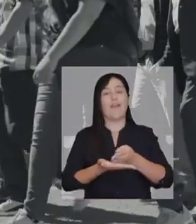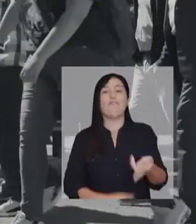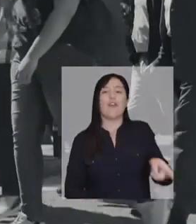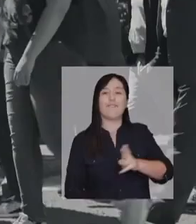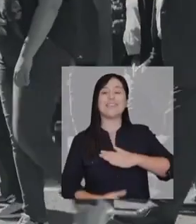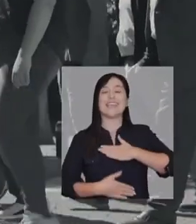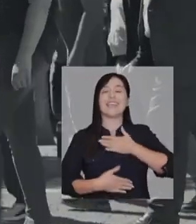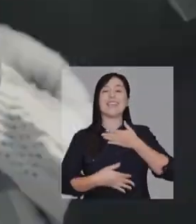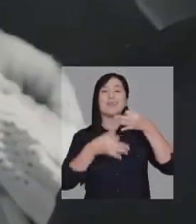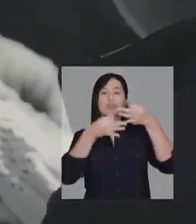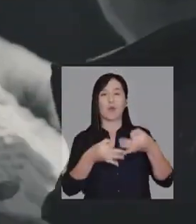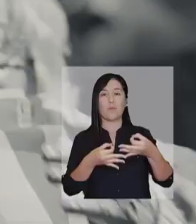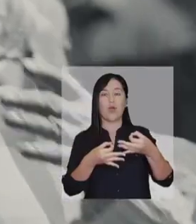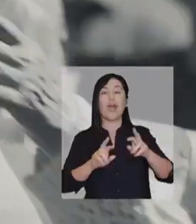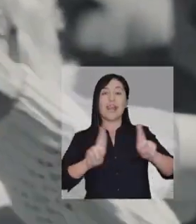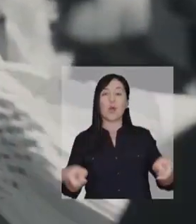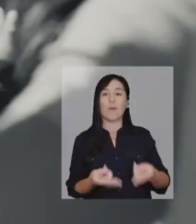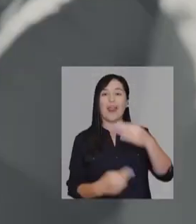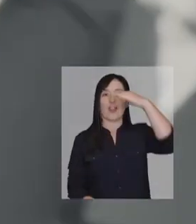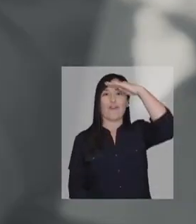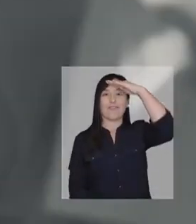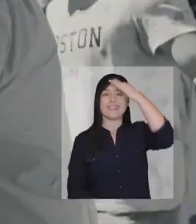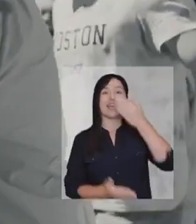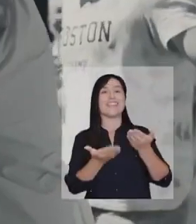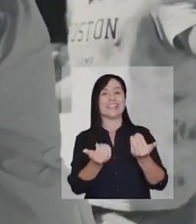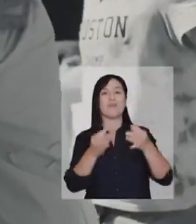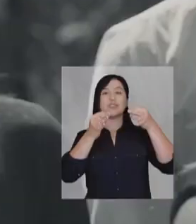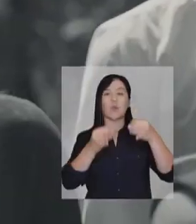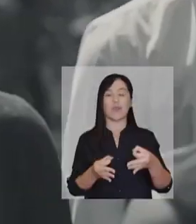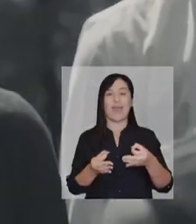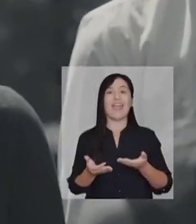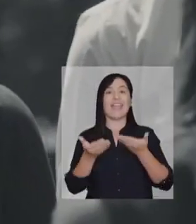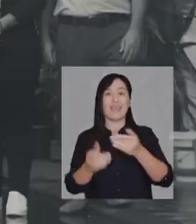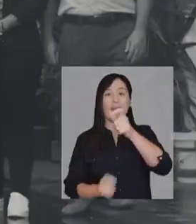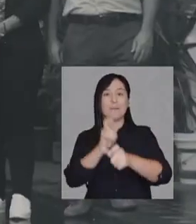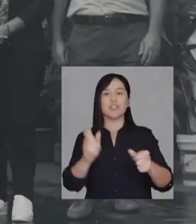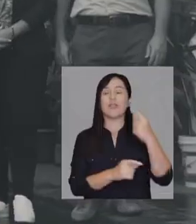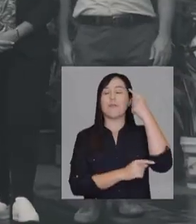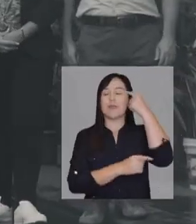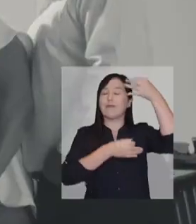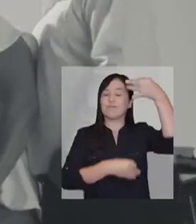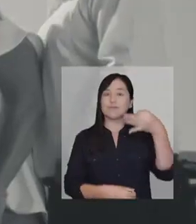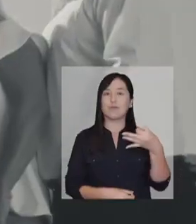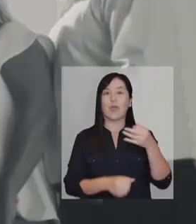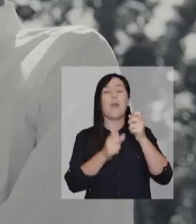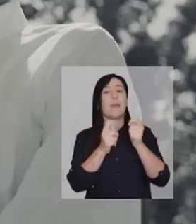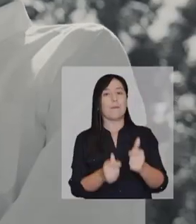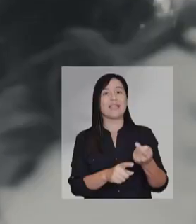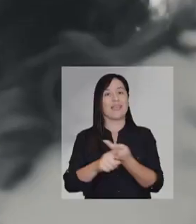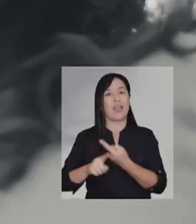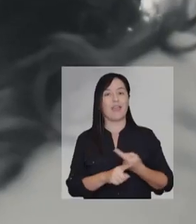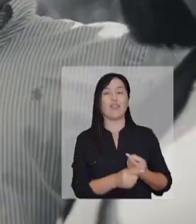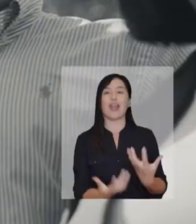Queremos volver a sentirnos seguros. Recuperar las confianzas. Necesitamos la seguridad que ofrecen personas sensatas.